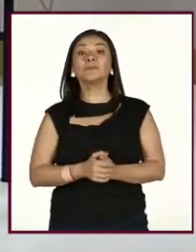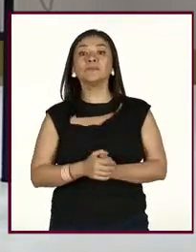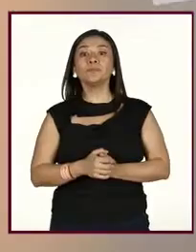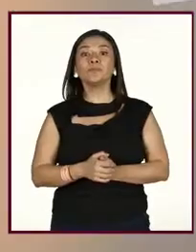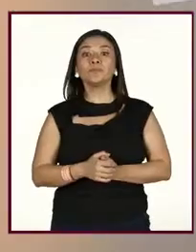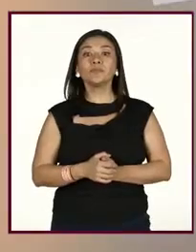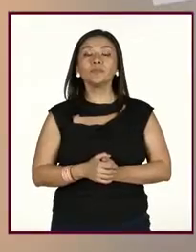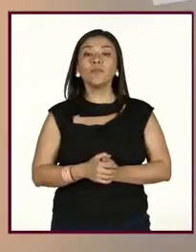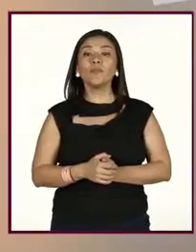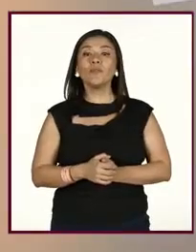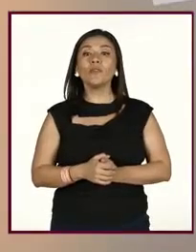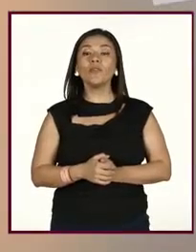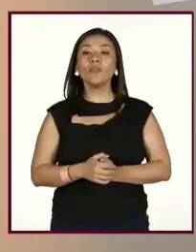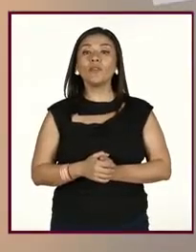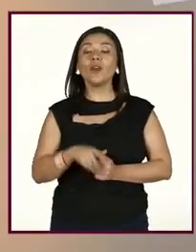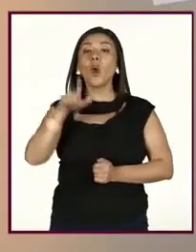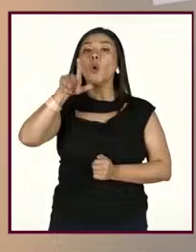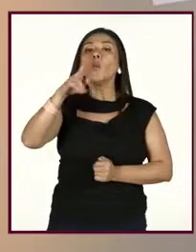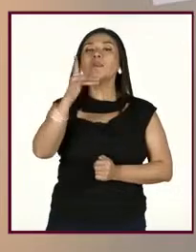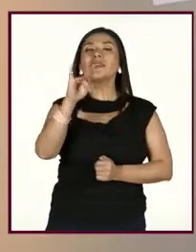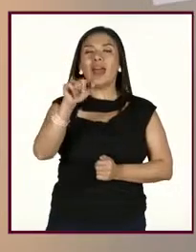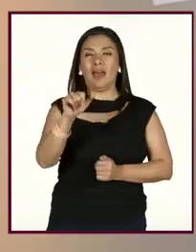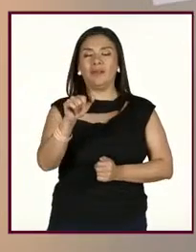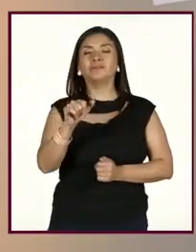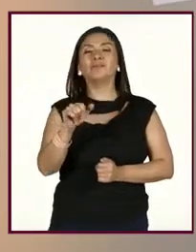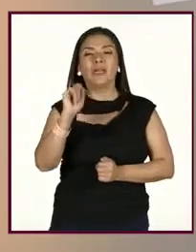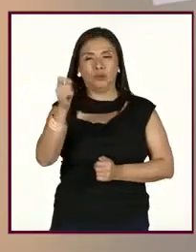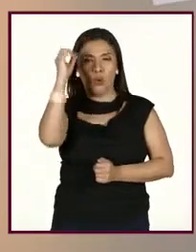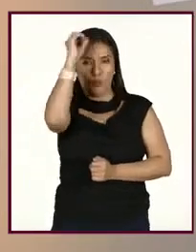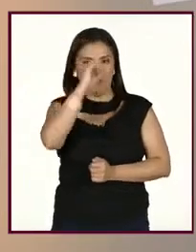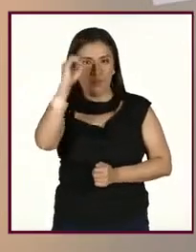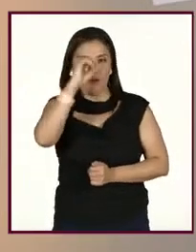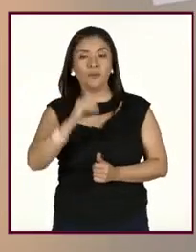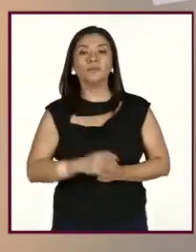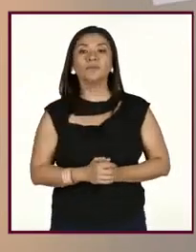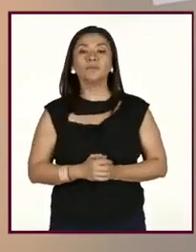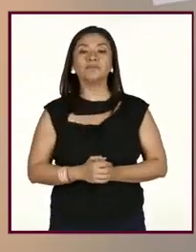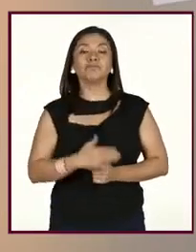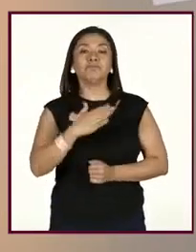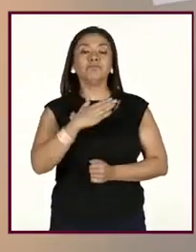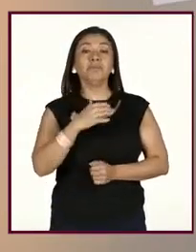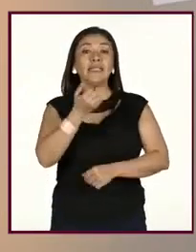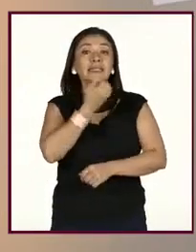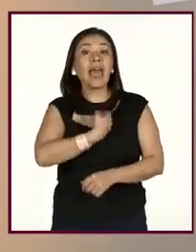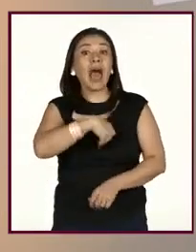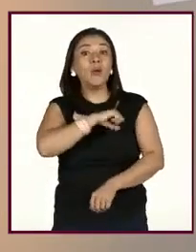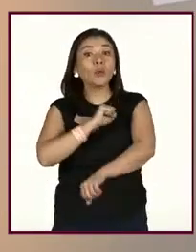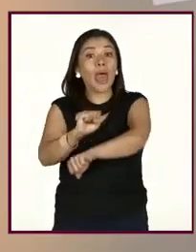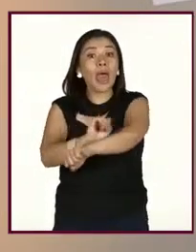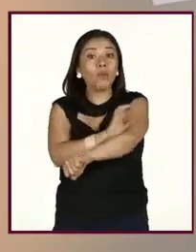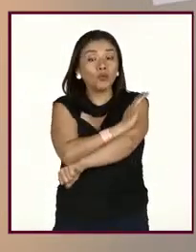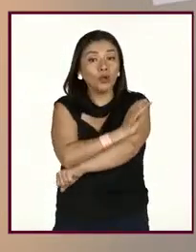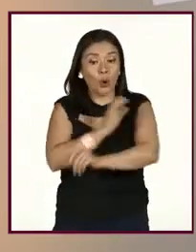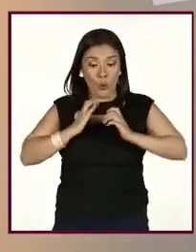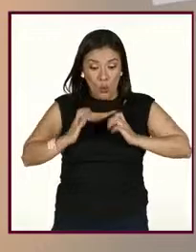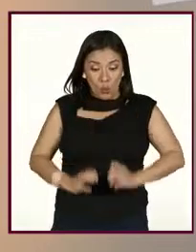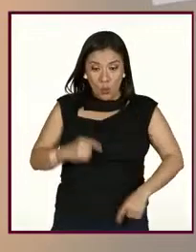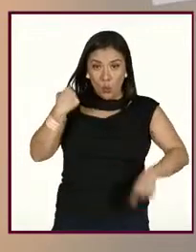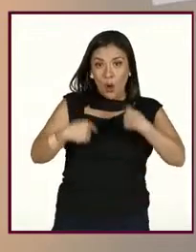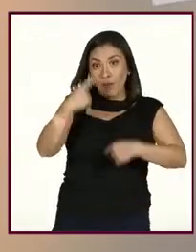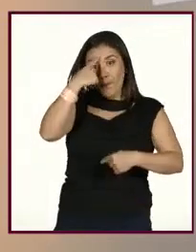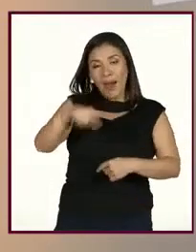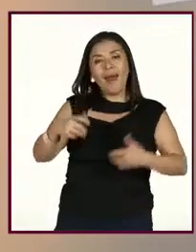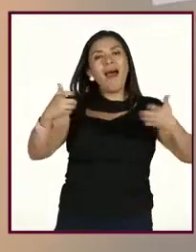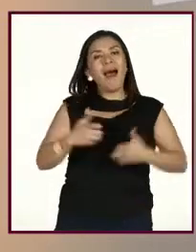con este de Lupita Muñoz. Es un comentario. Salud emocional y físicamente para dar lo